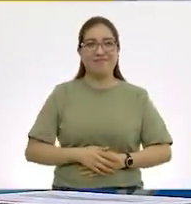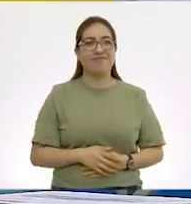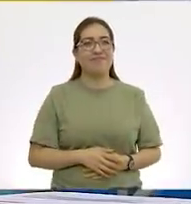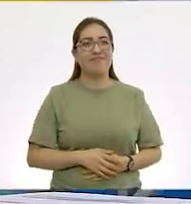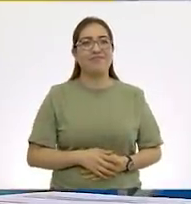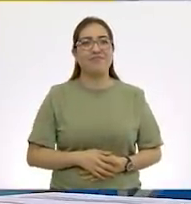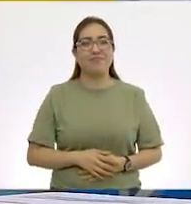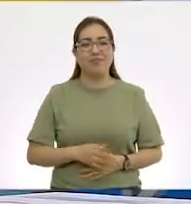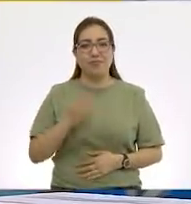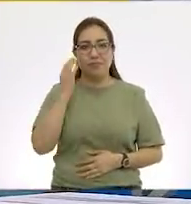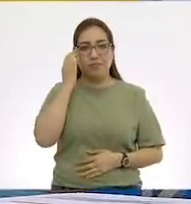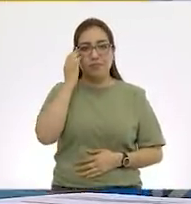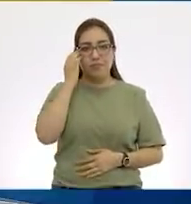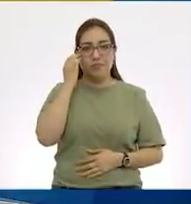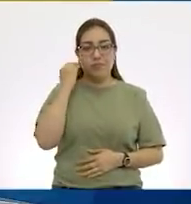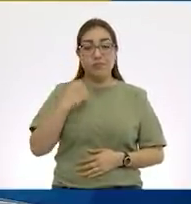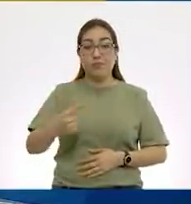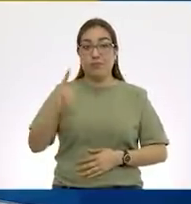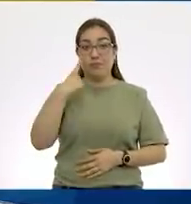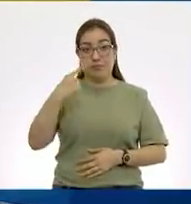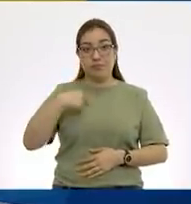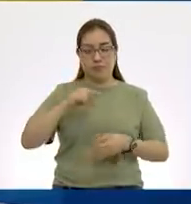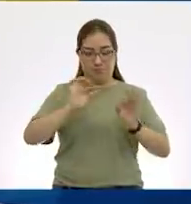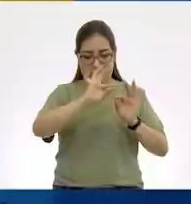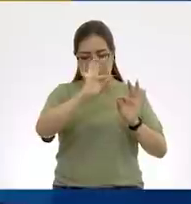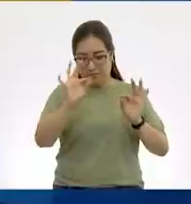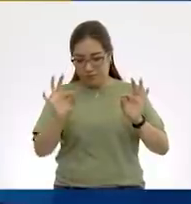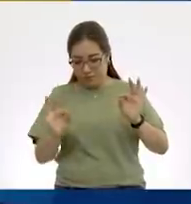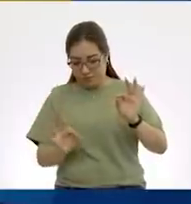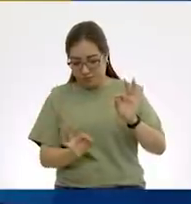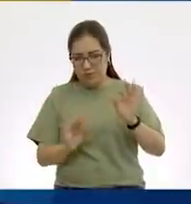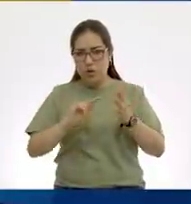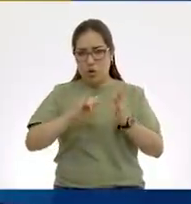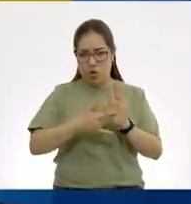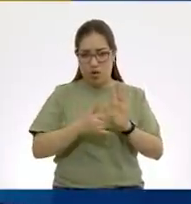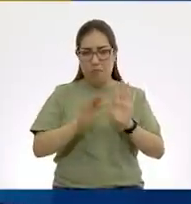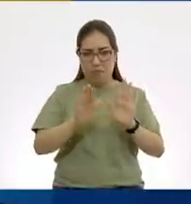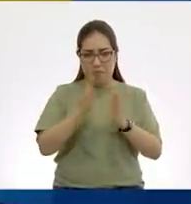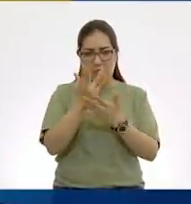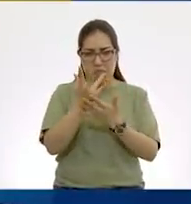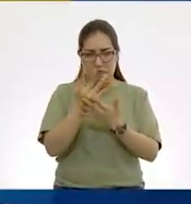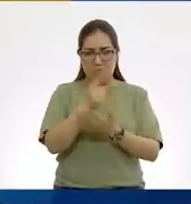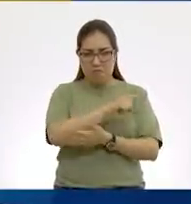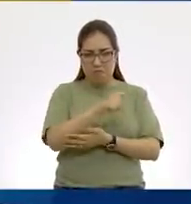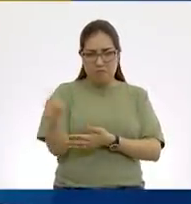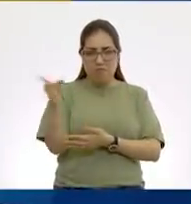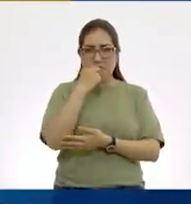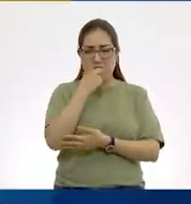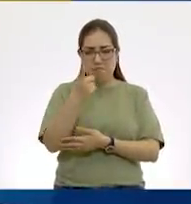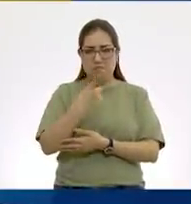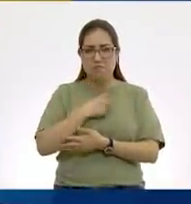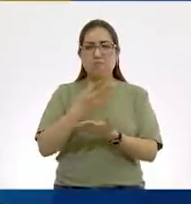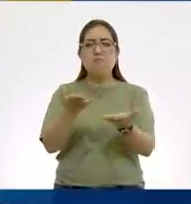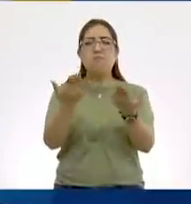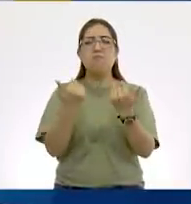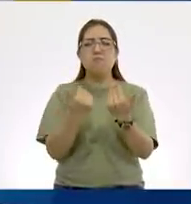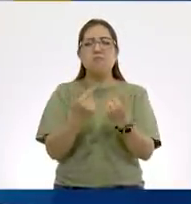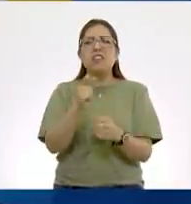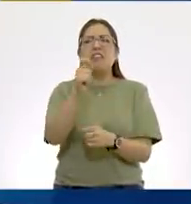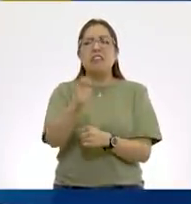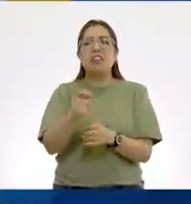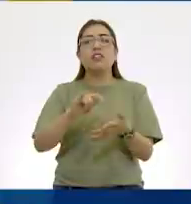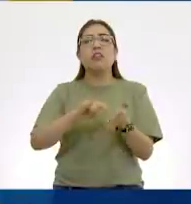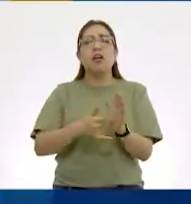Bien. Voy a marcar aquí una hora, y voy a pedirle a nuestros alumnos en casa, que me digan